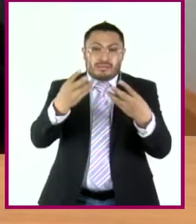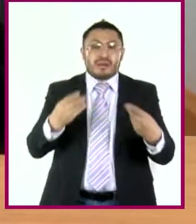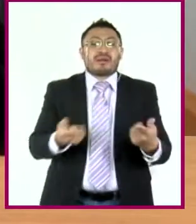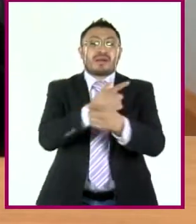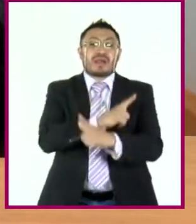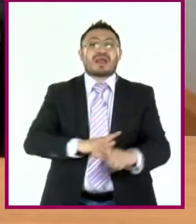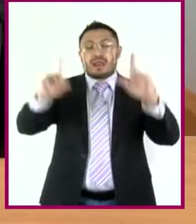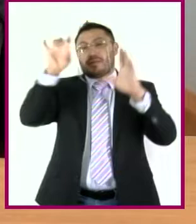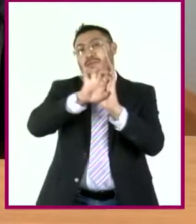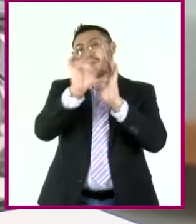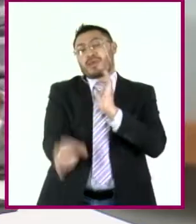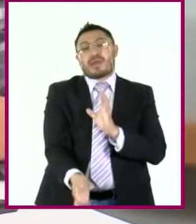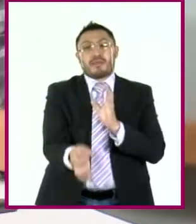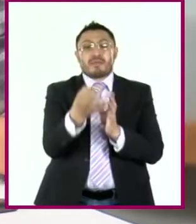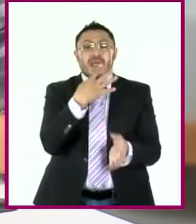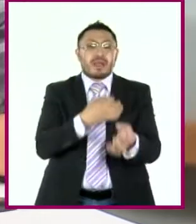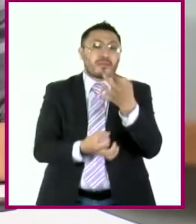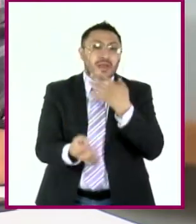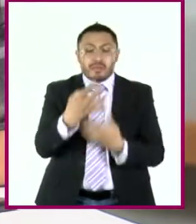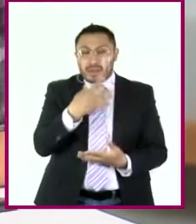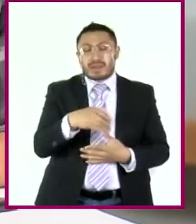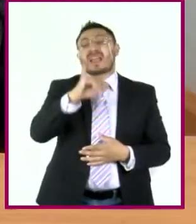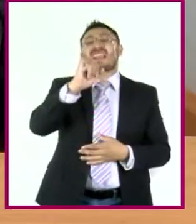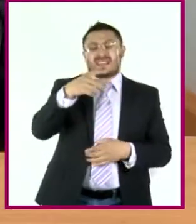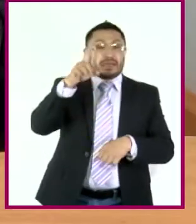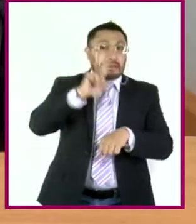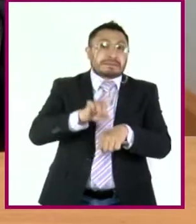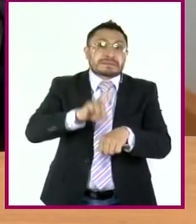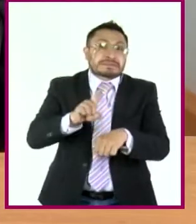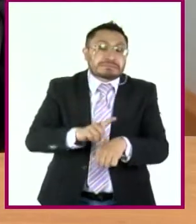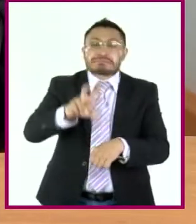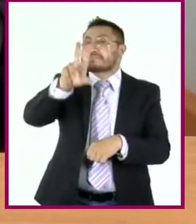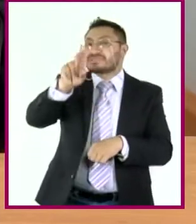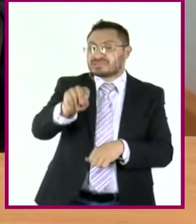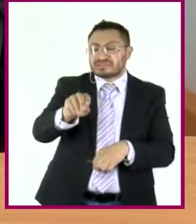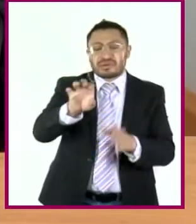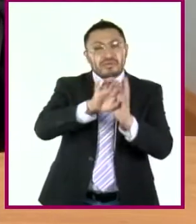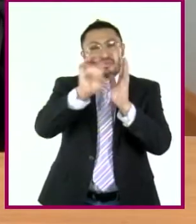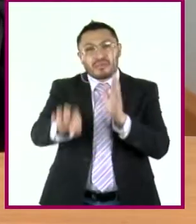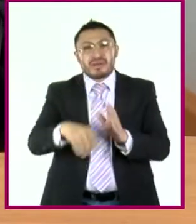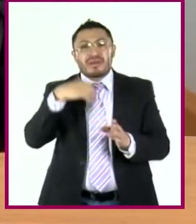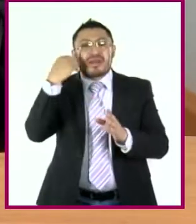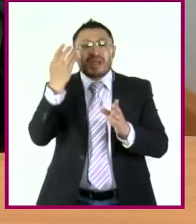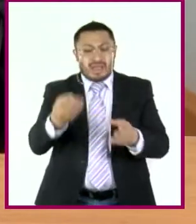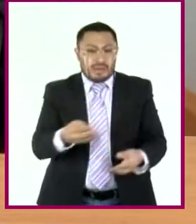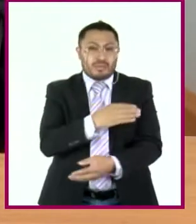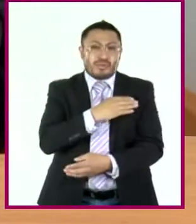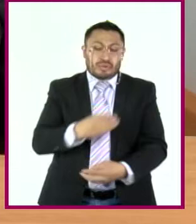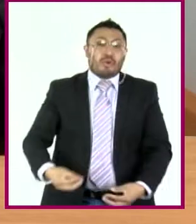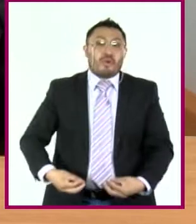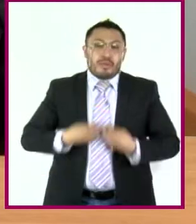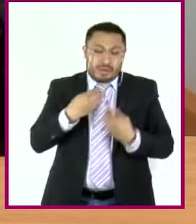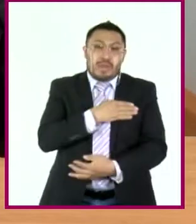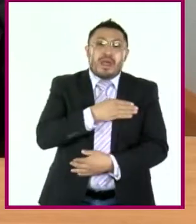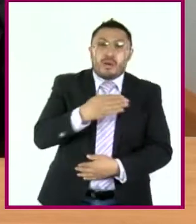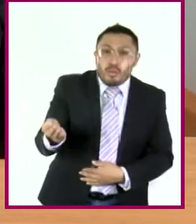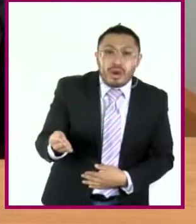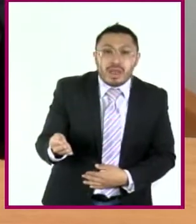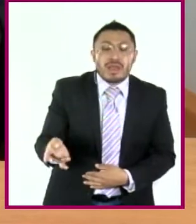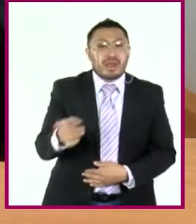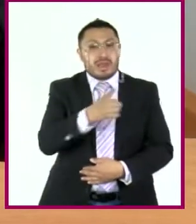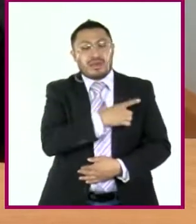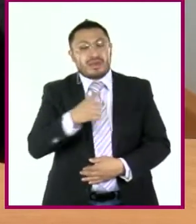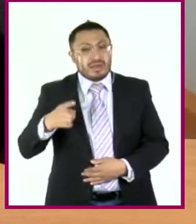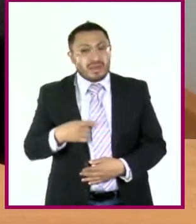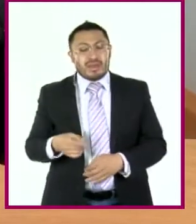Ajá, pero no diario. Como yo lo veo, es que si queremos vivir la vida buena, debemos definir lo que para nosotros